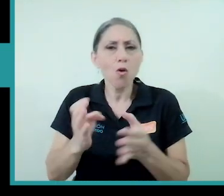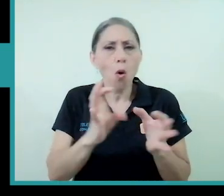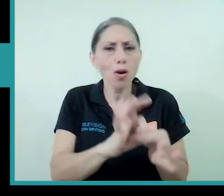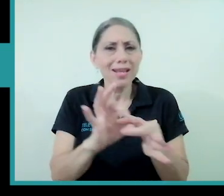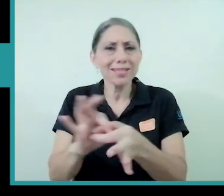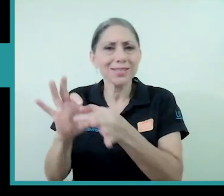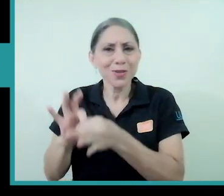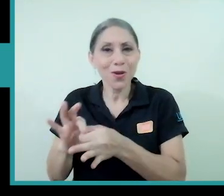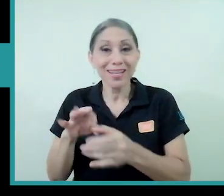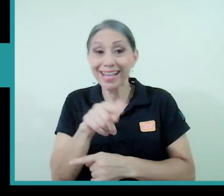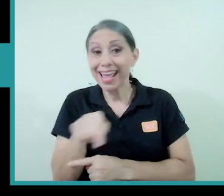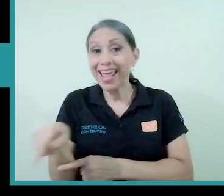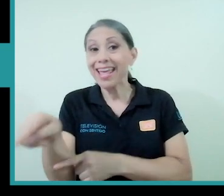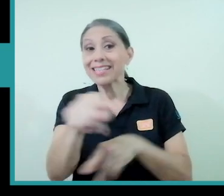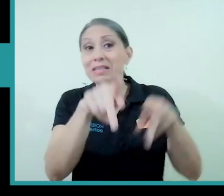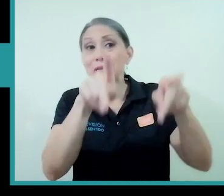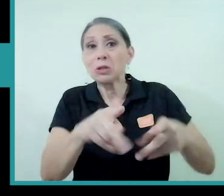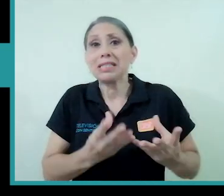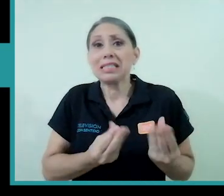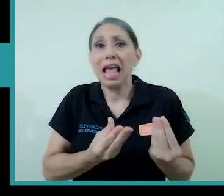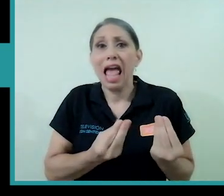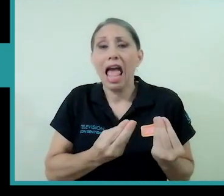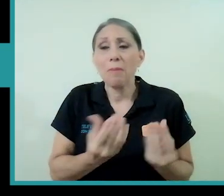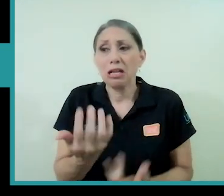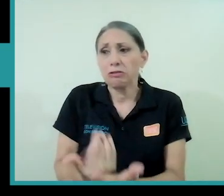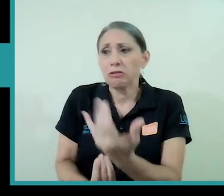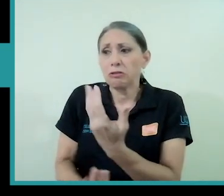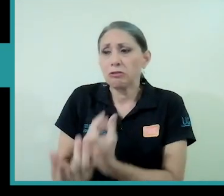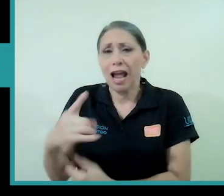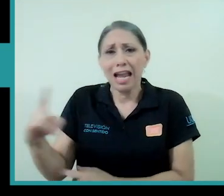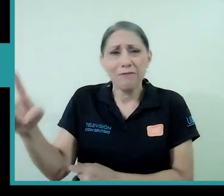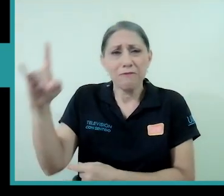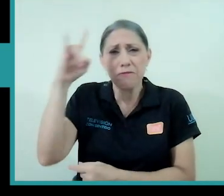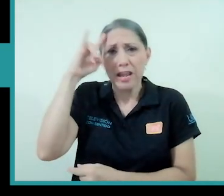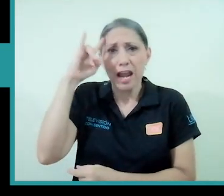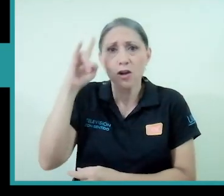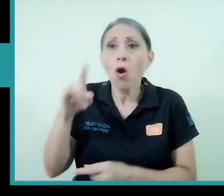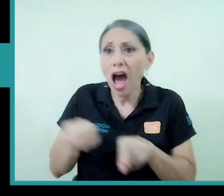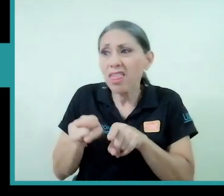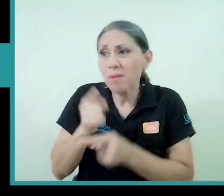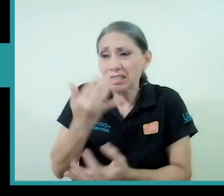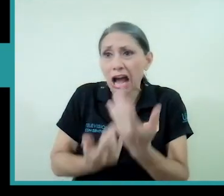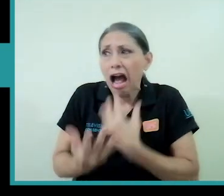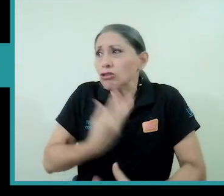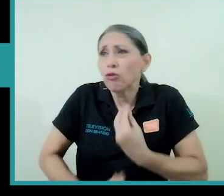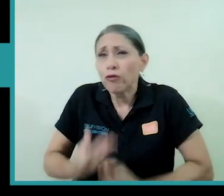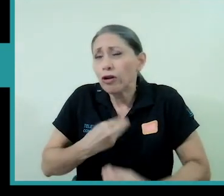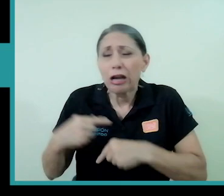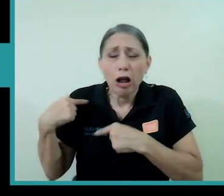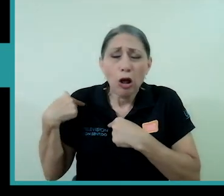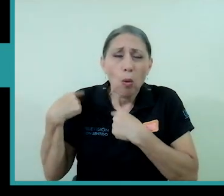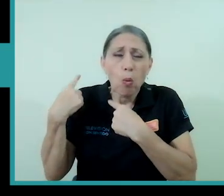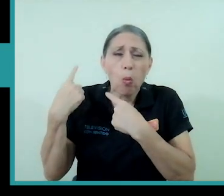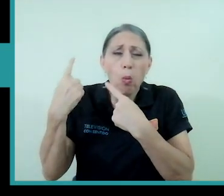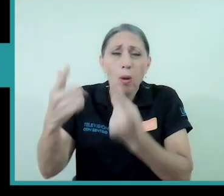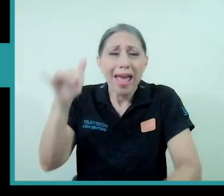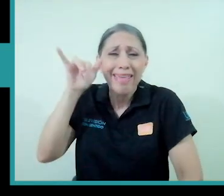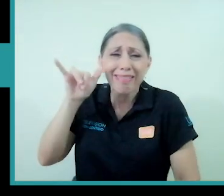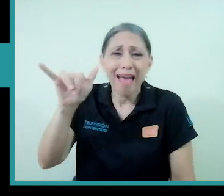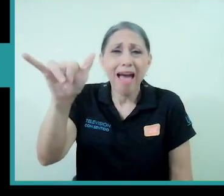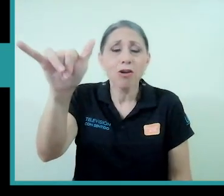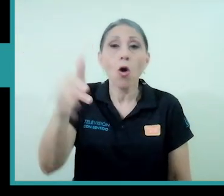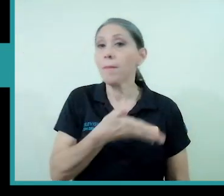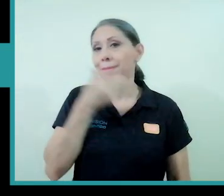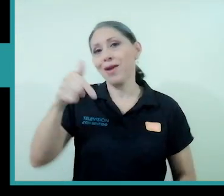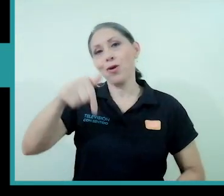con estos temores al infierno y además que es un tormento eterno entonces vale más aquí sufrir 50 años y después